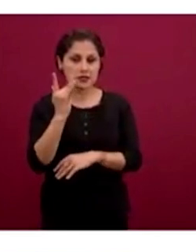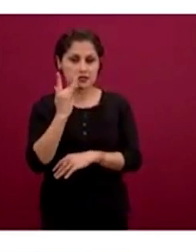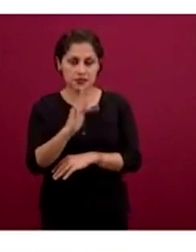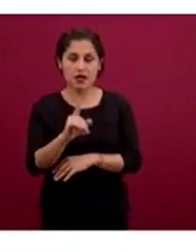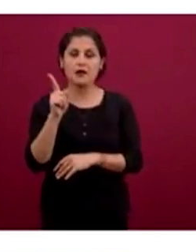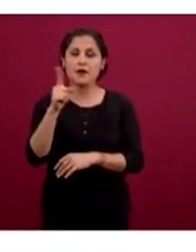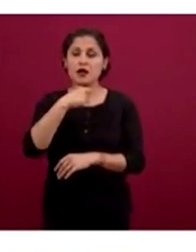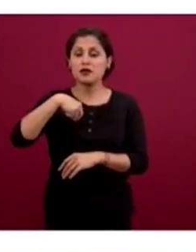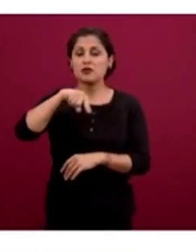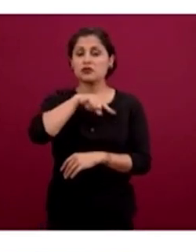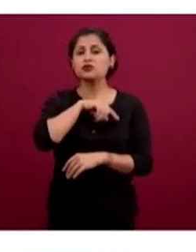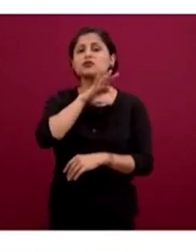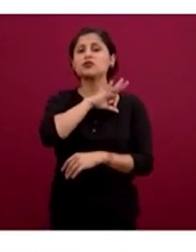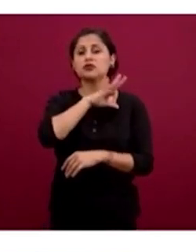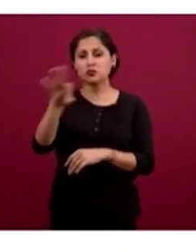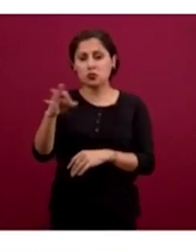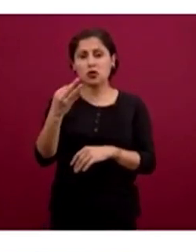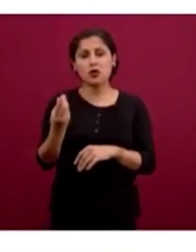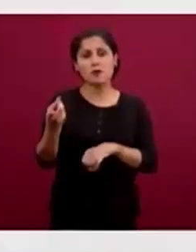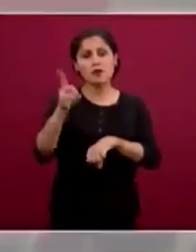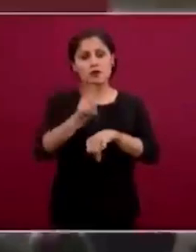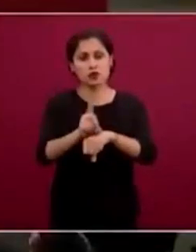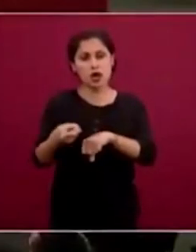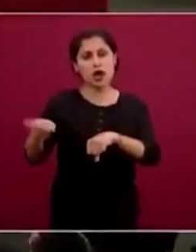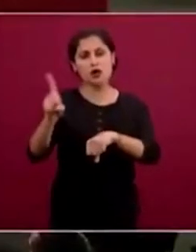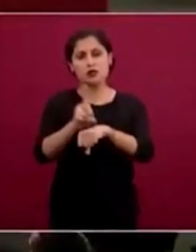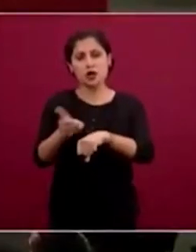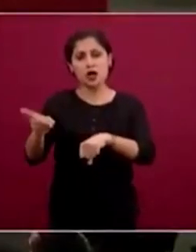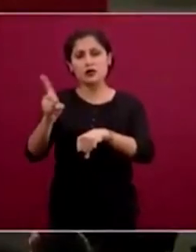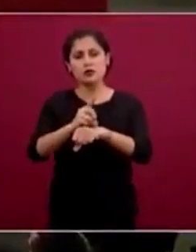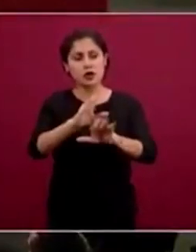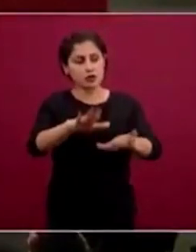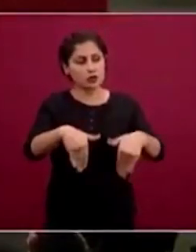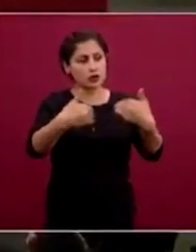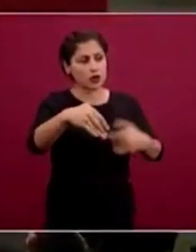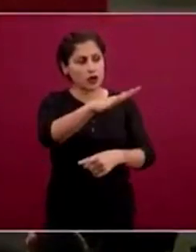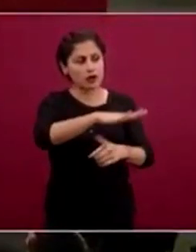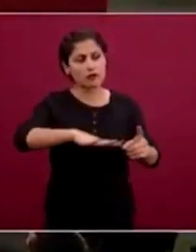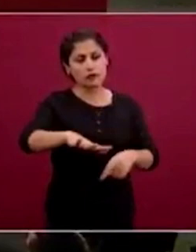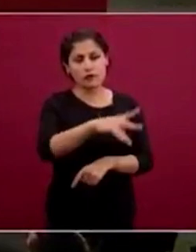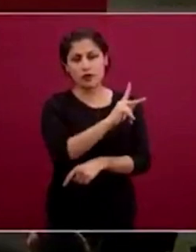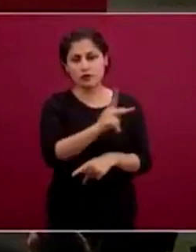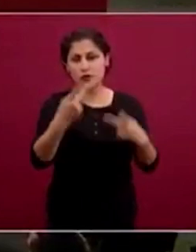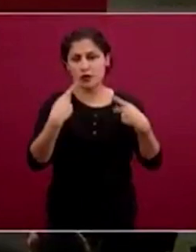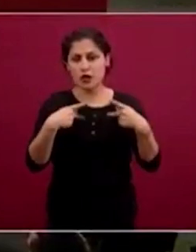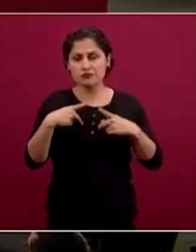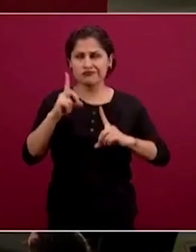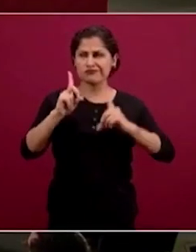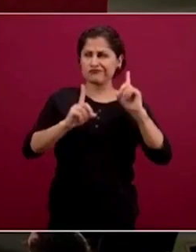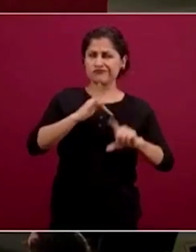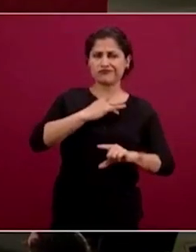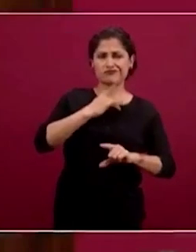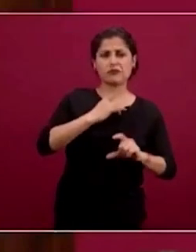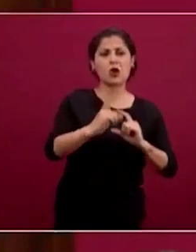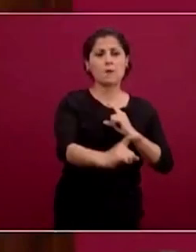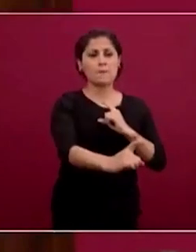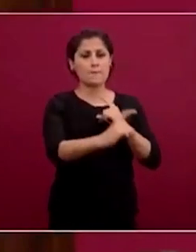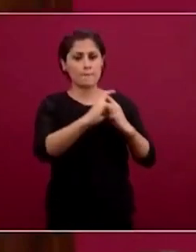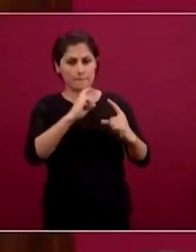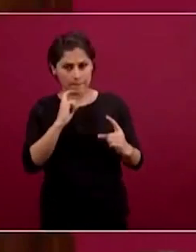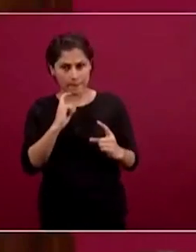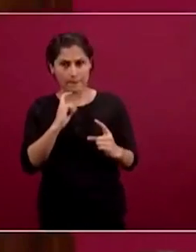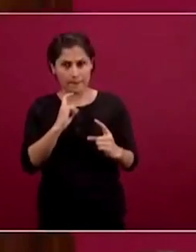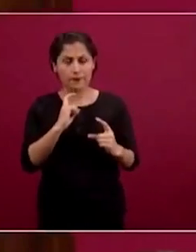acuerdo a las necesidades de la población, a las preguntas que las personas hagan a través de